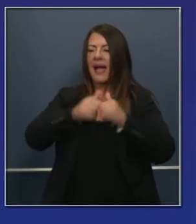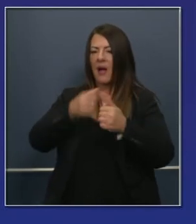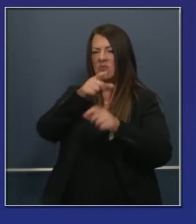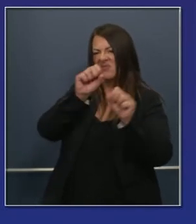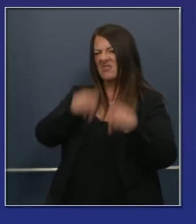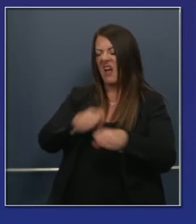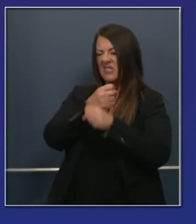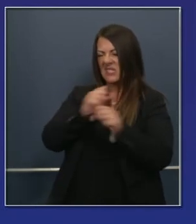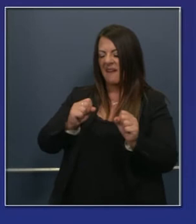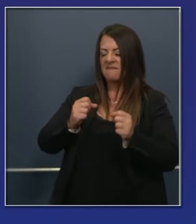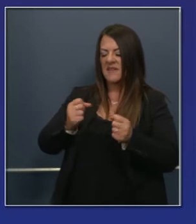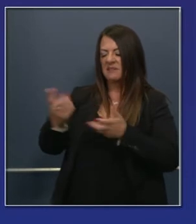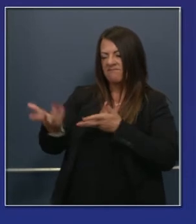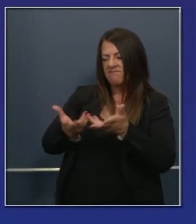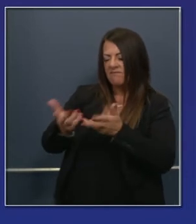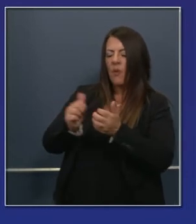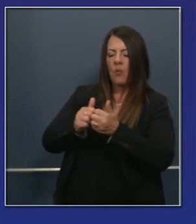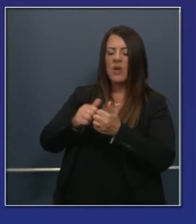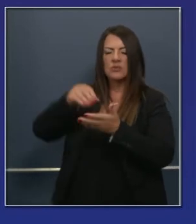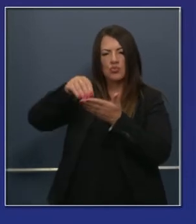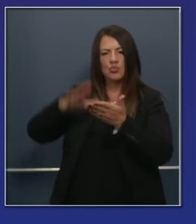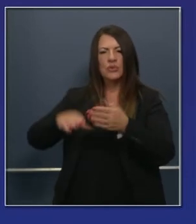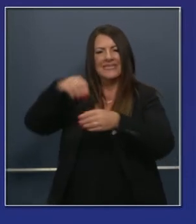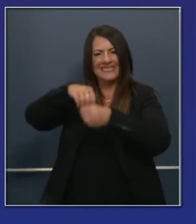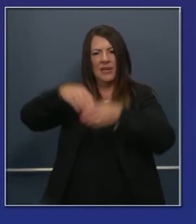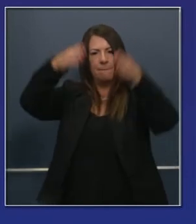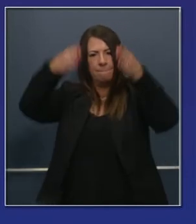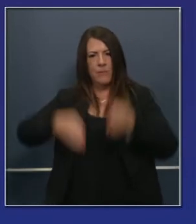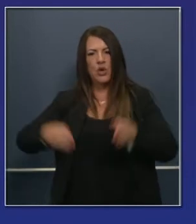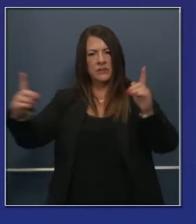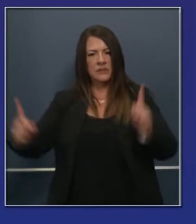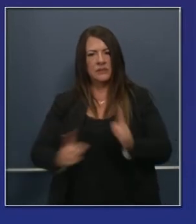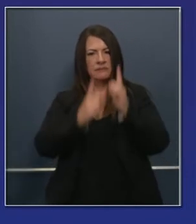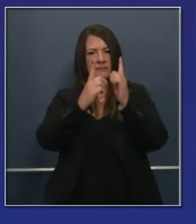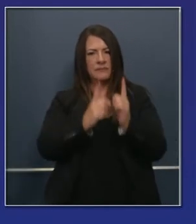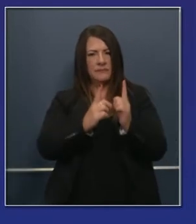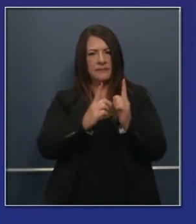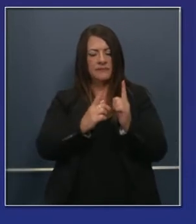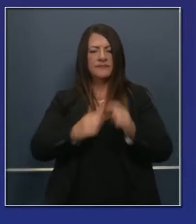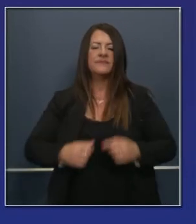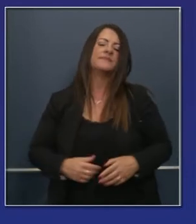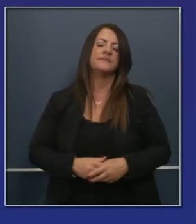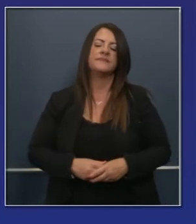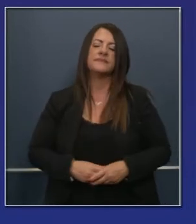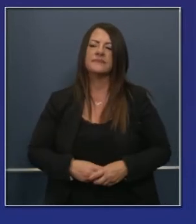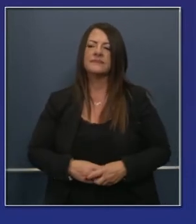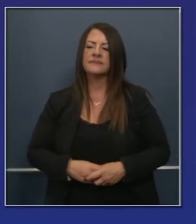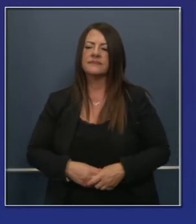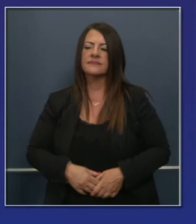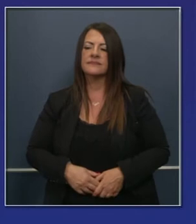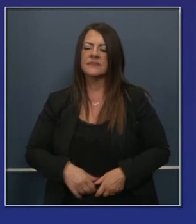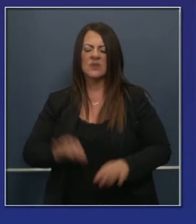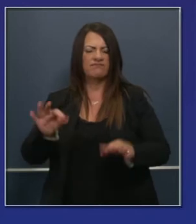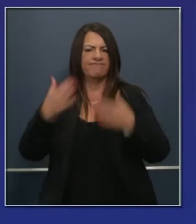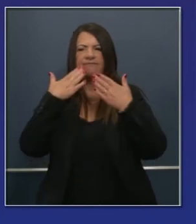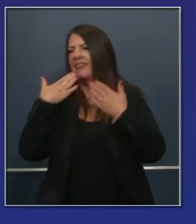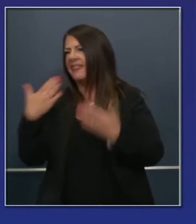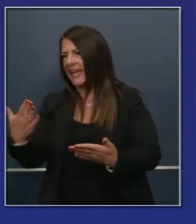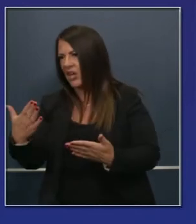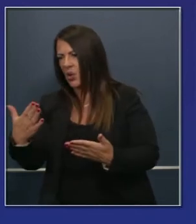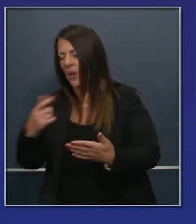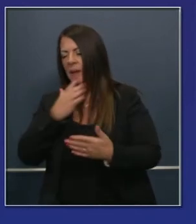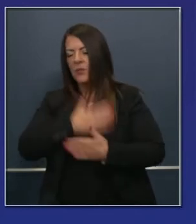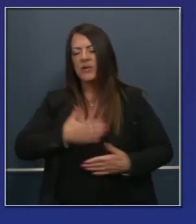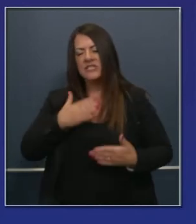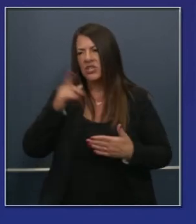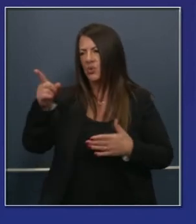de estudiantes de las mismas maneras que ellos tienen que cumplir con sus necesidades.